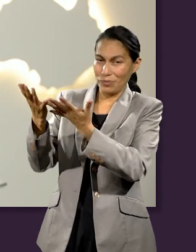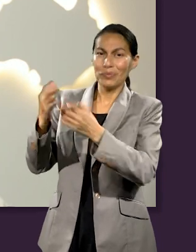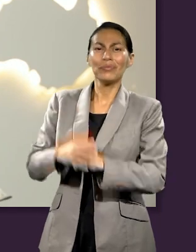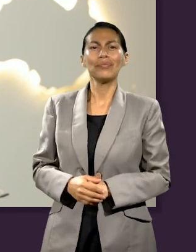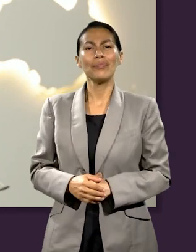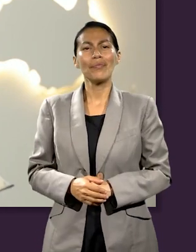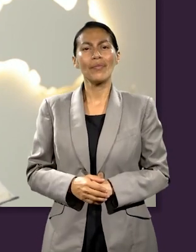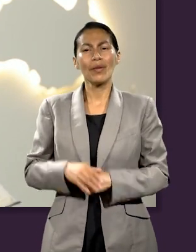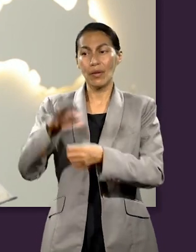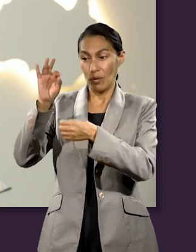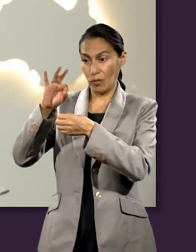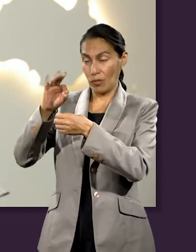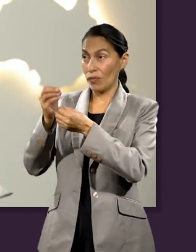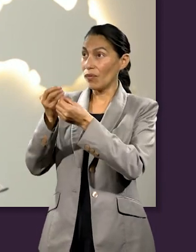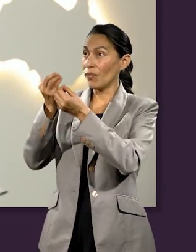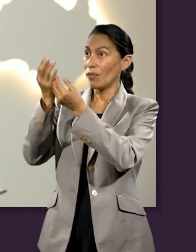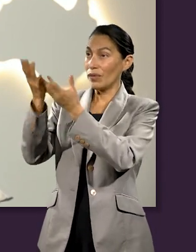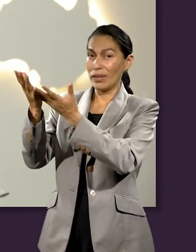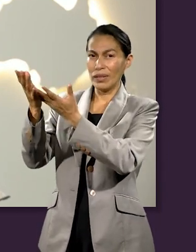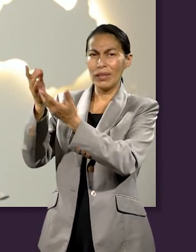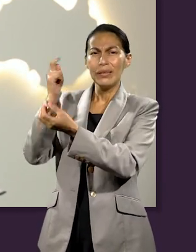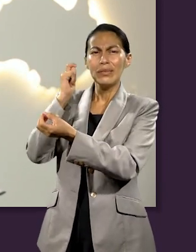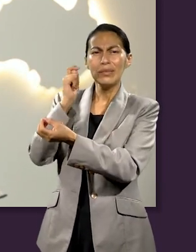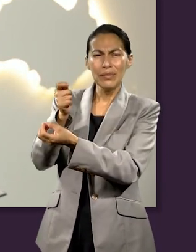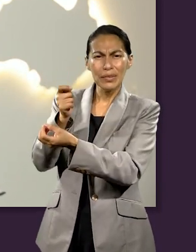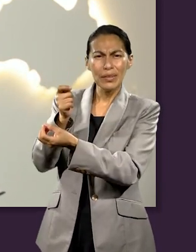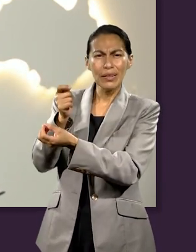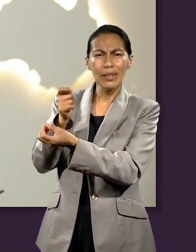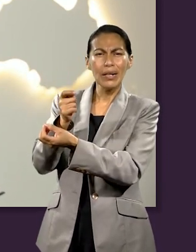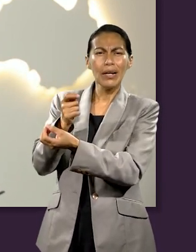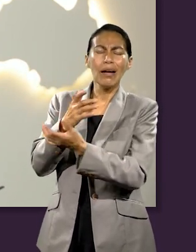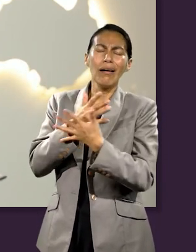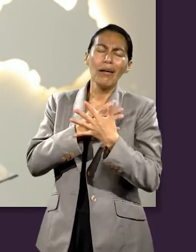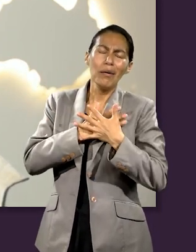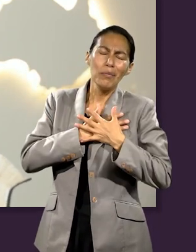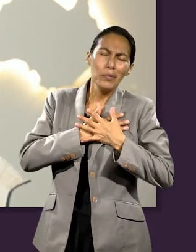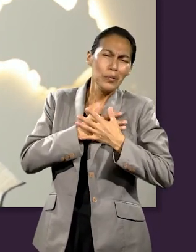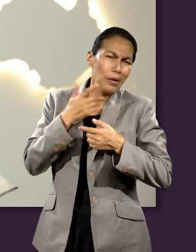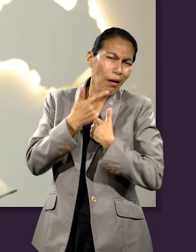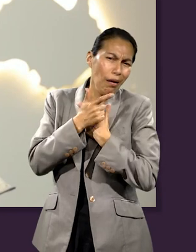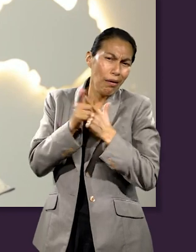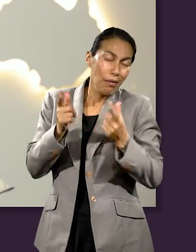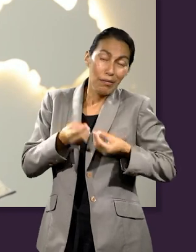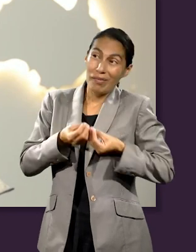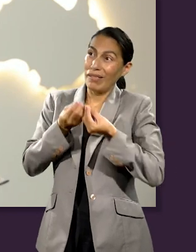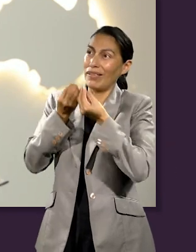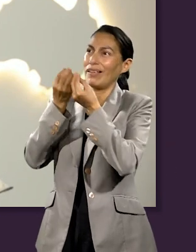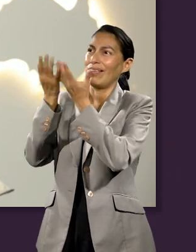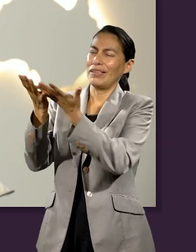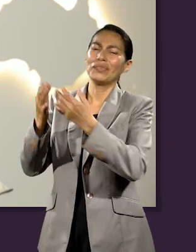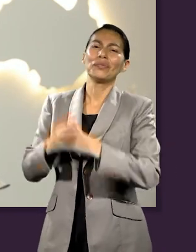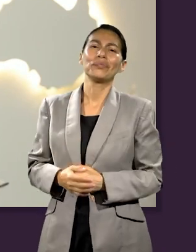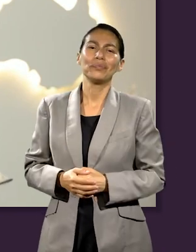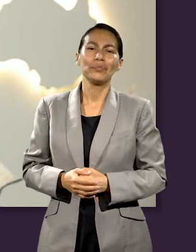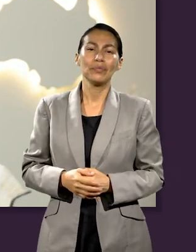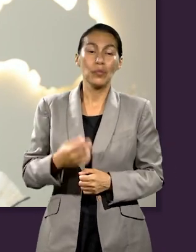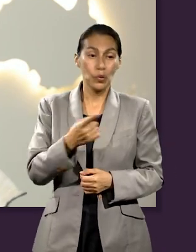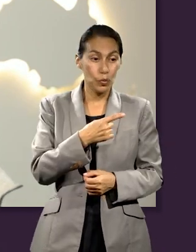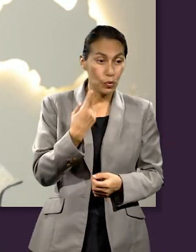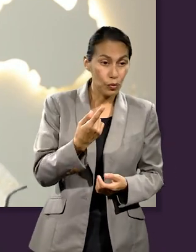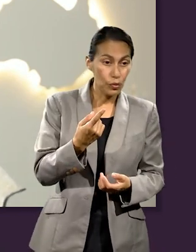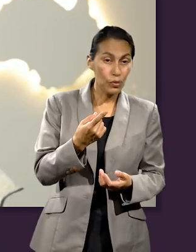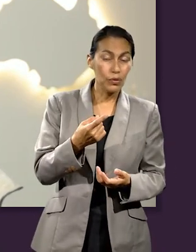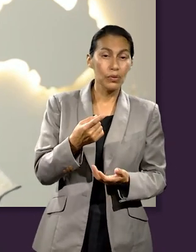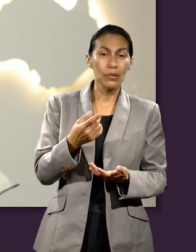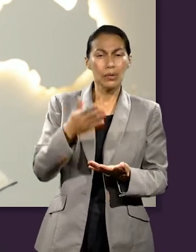una respuesta de amor. Las ofrendas son símbolo o expresan generosidad. Muchas